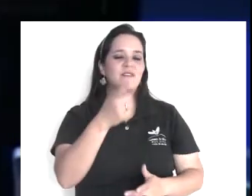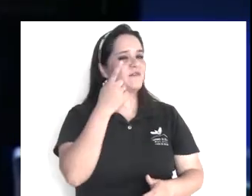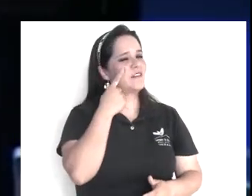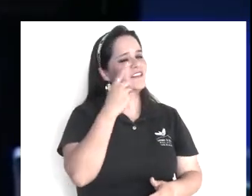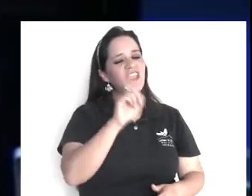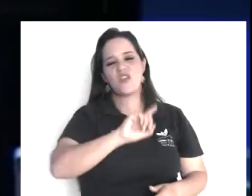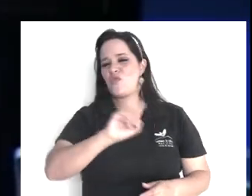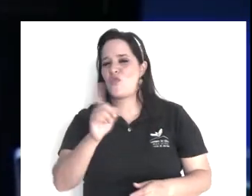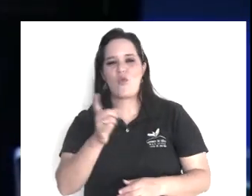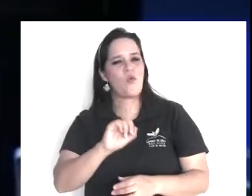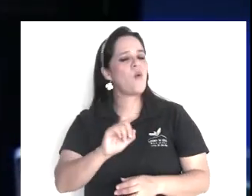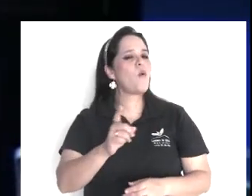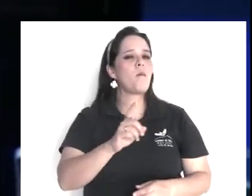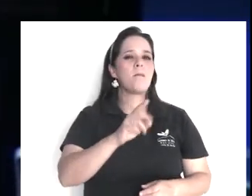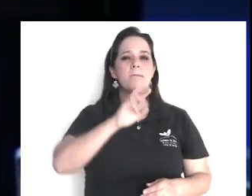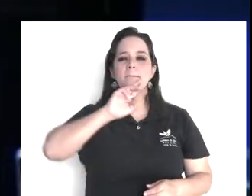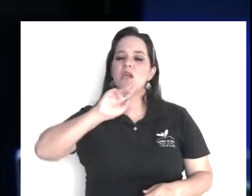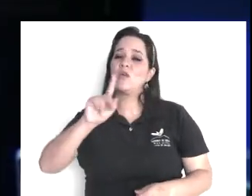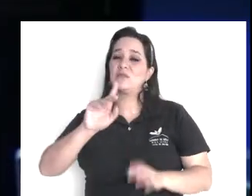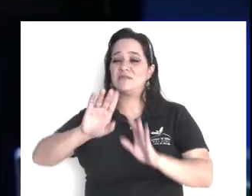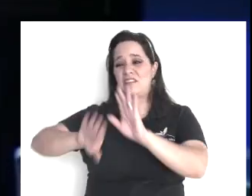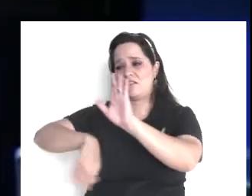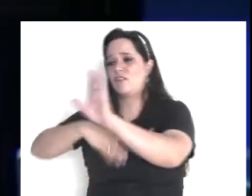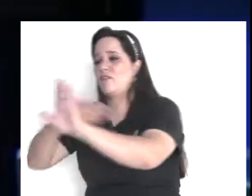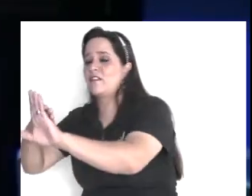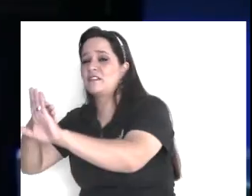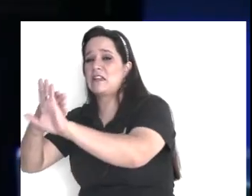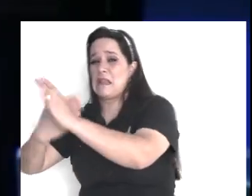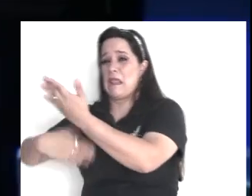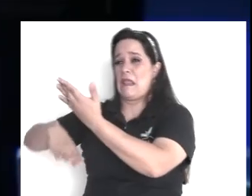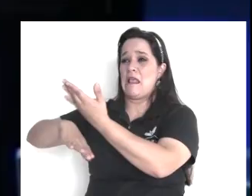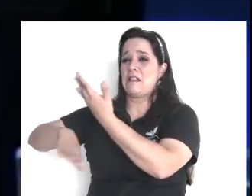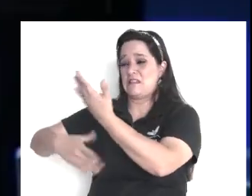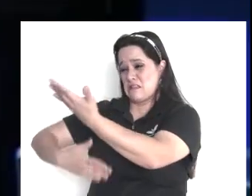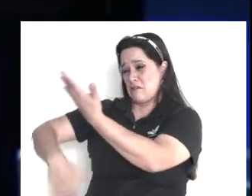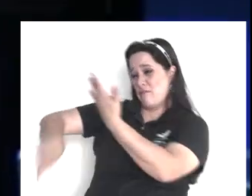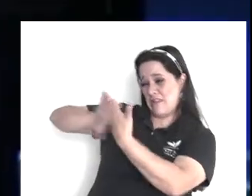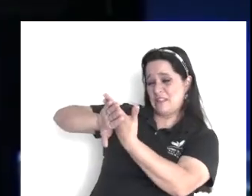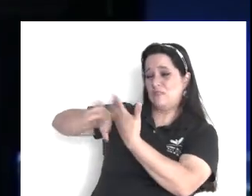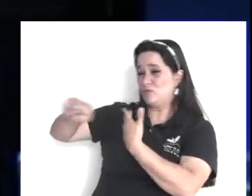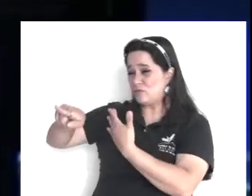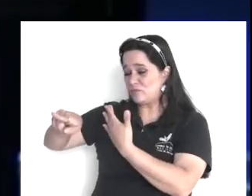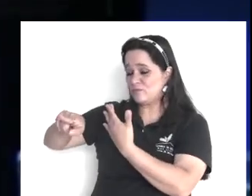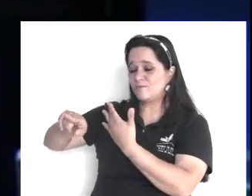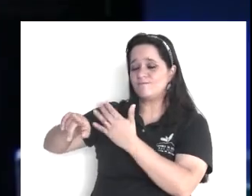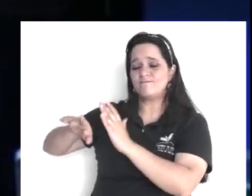te está diciendo, si te dice cara de papa, tú le dices cara de chinchayote,